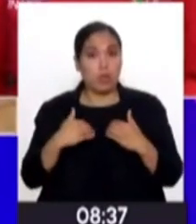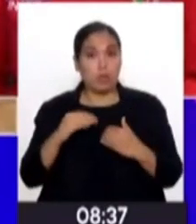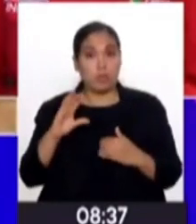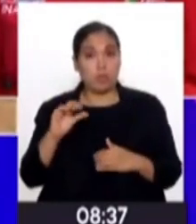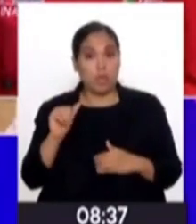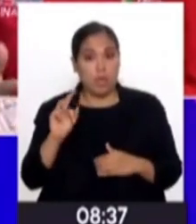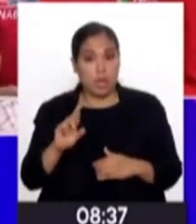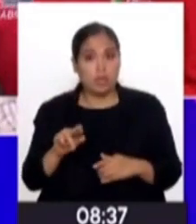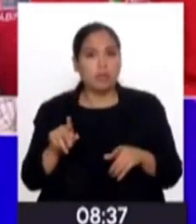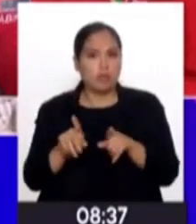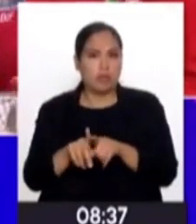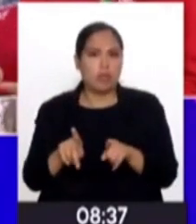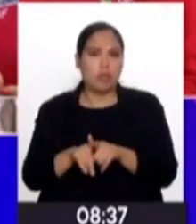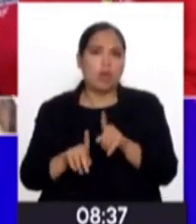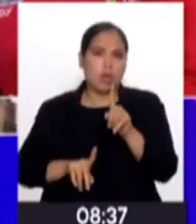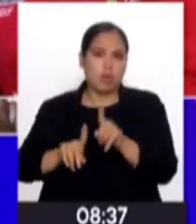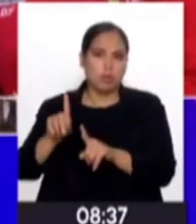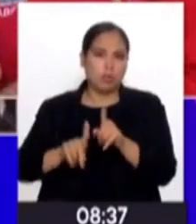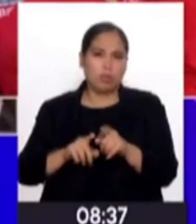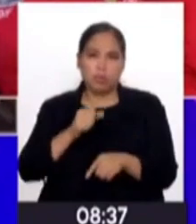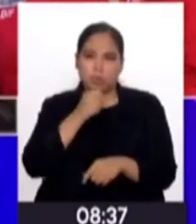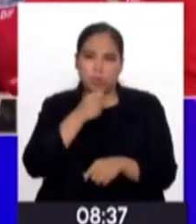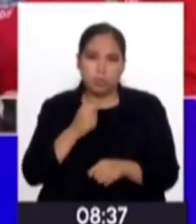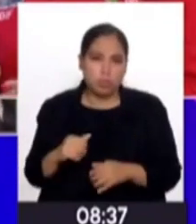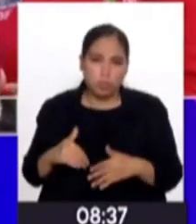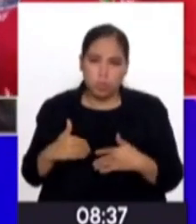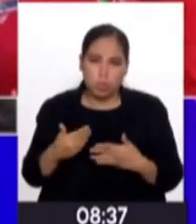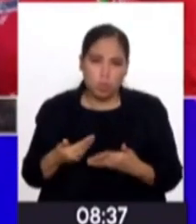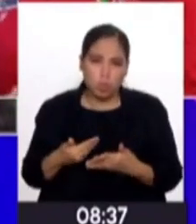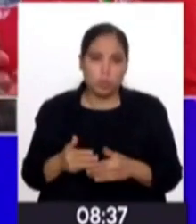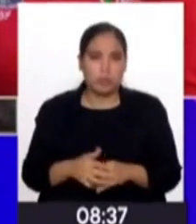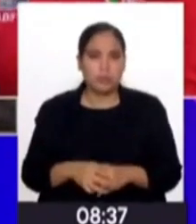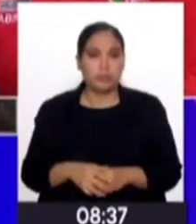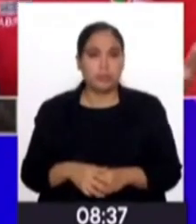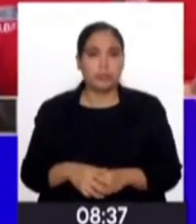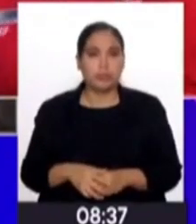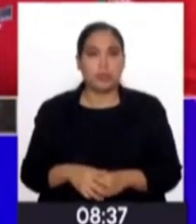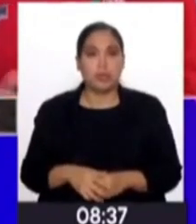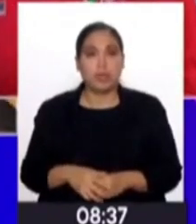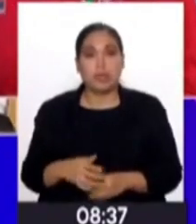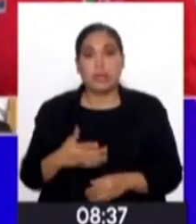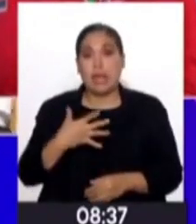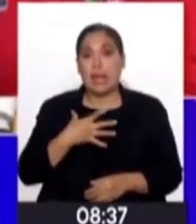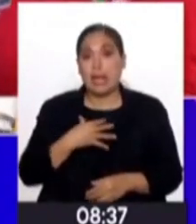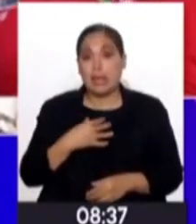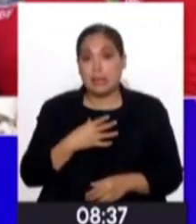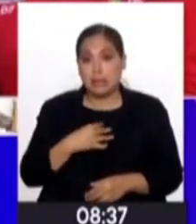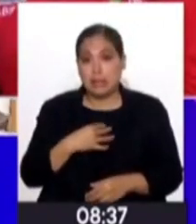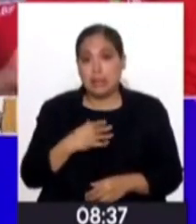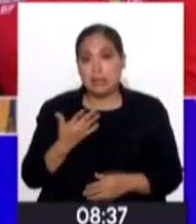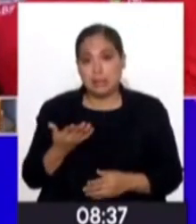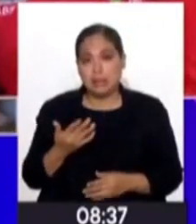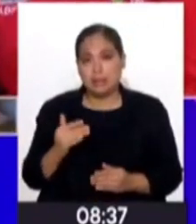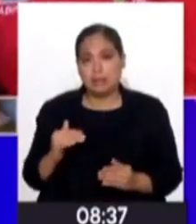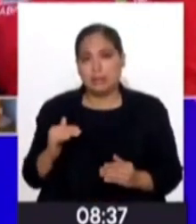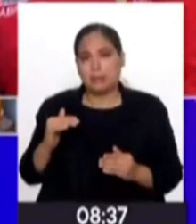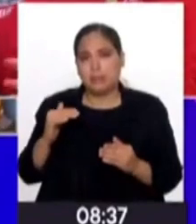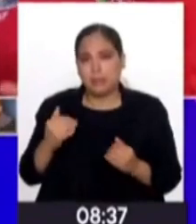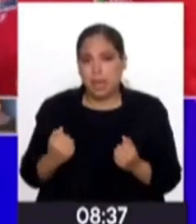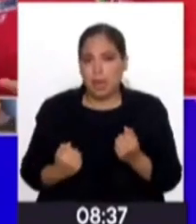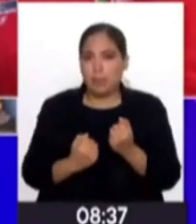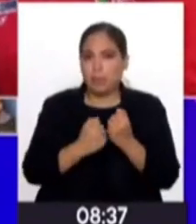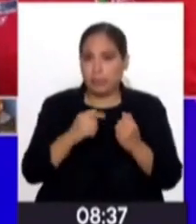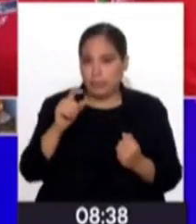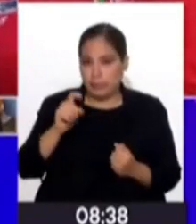sí personas que no pueden vaderse por sí mismas. ¿Ten algún capacidad? Así es. No, ya por la edad. Necesitan apoyo